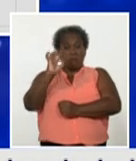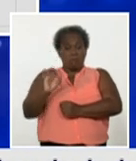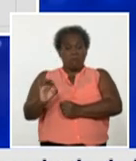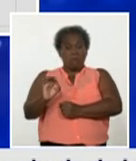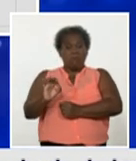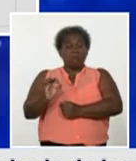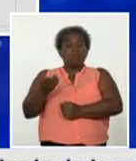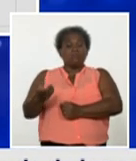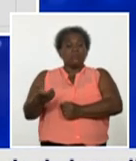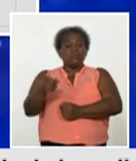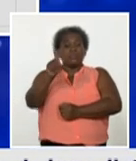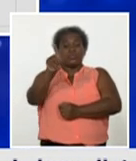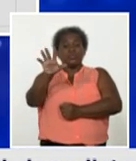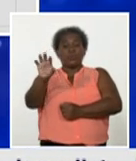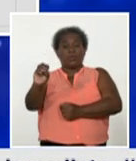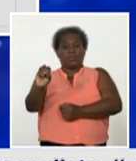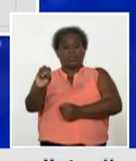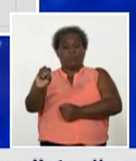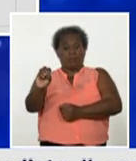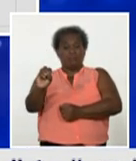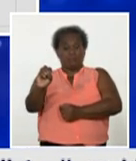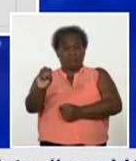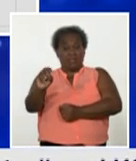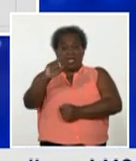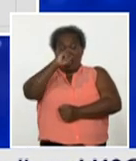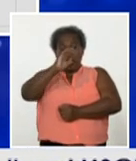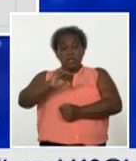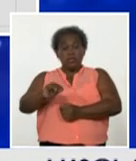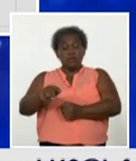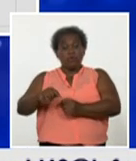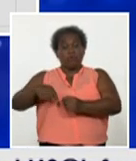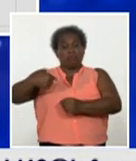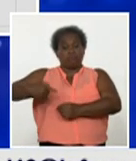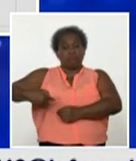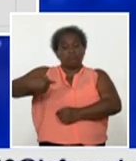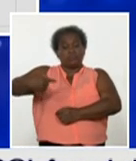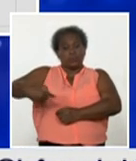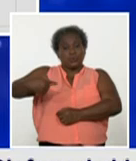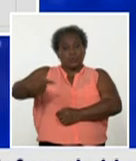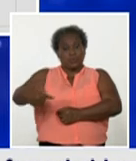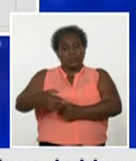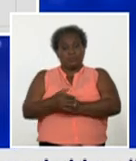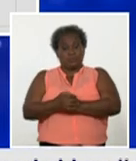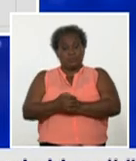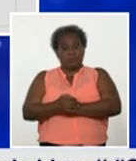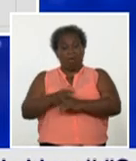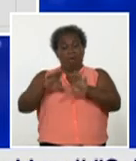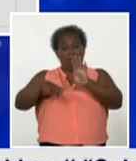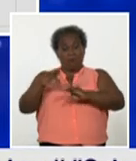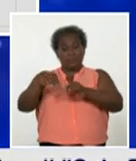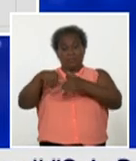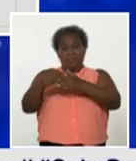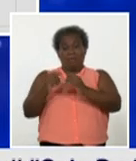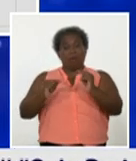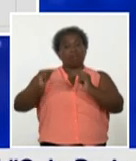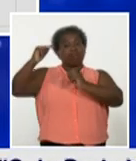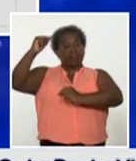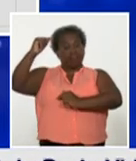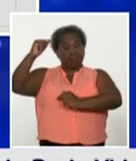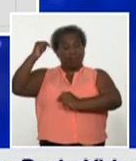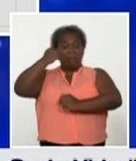casos por día, cifra elevada, teniendo días que han superado este